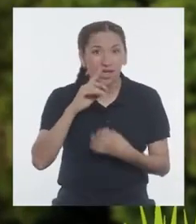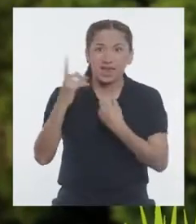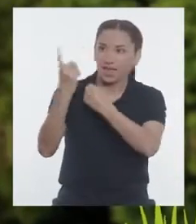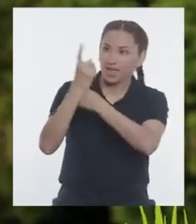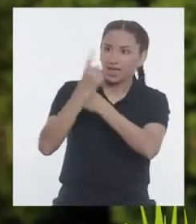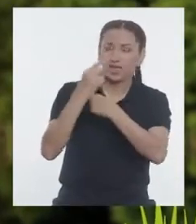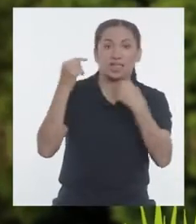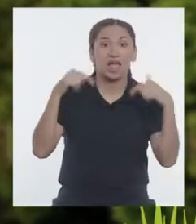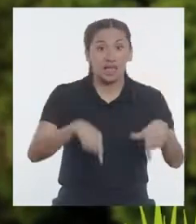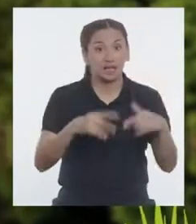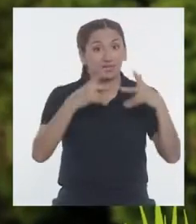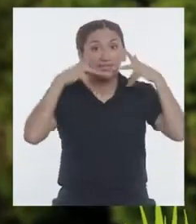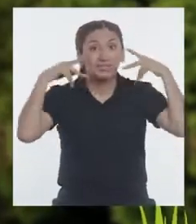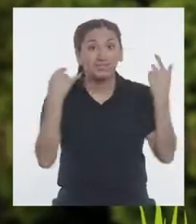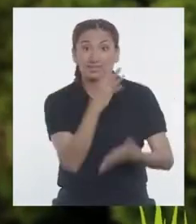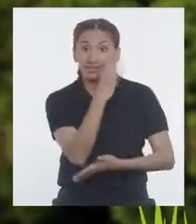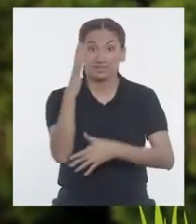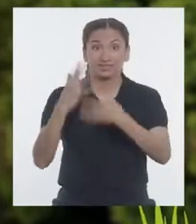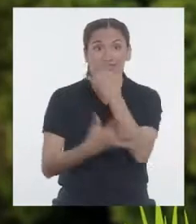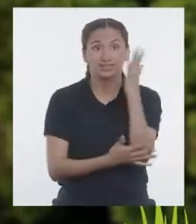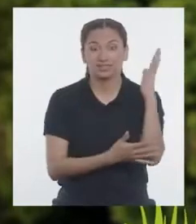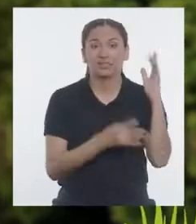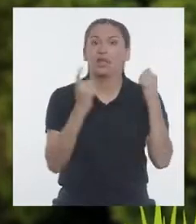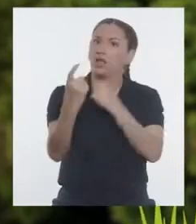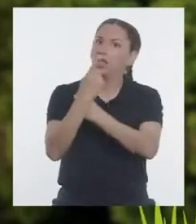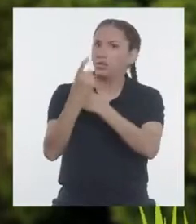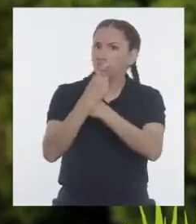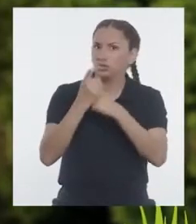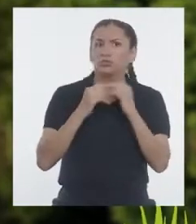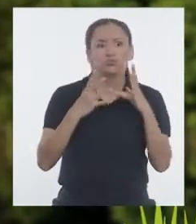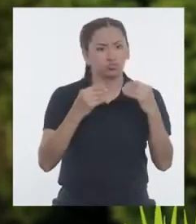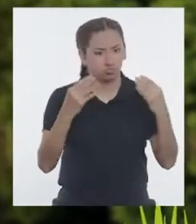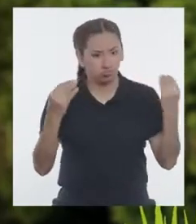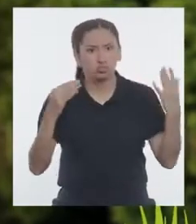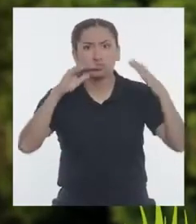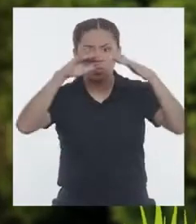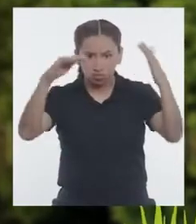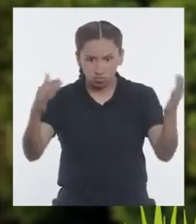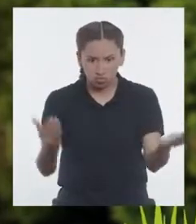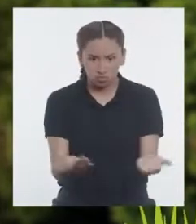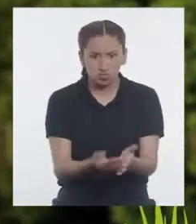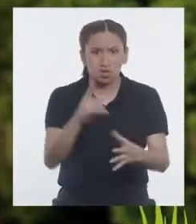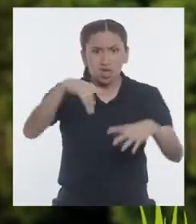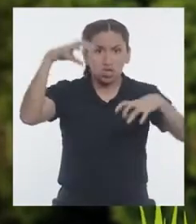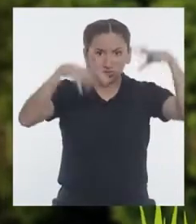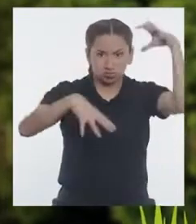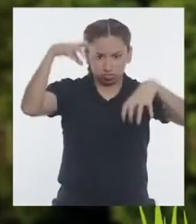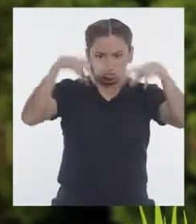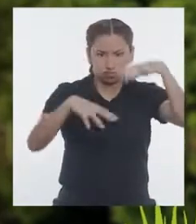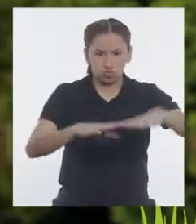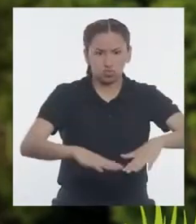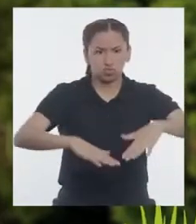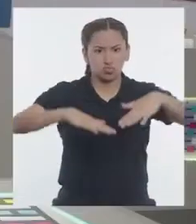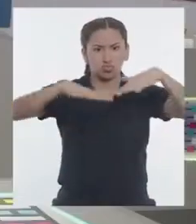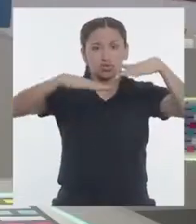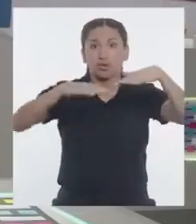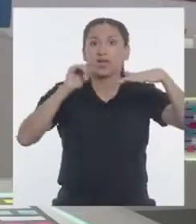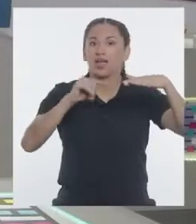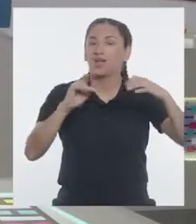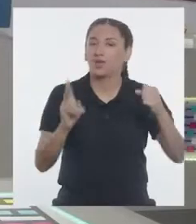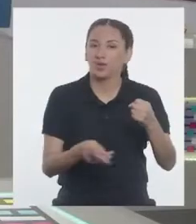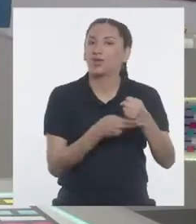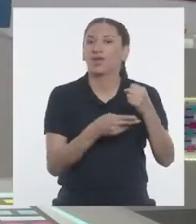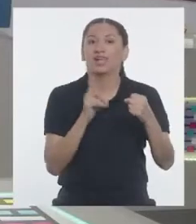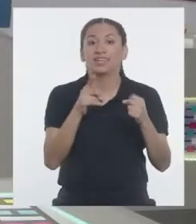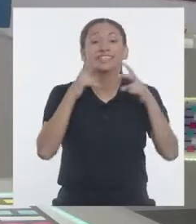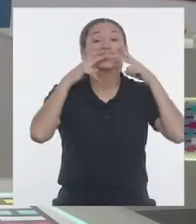supercochas naturales que son los ríos y llueve bastante durante buena parte del año. Esa es